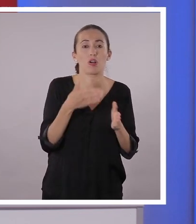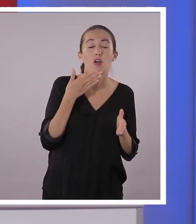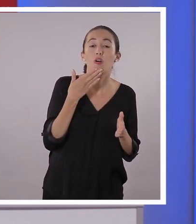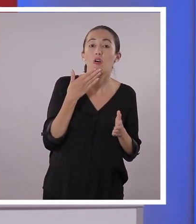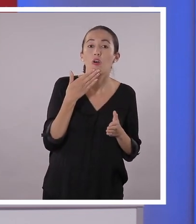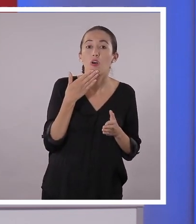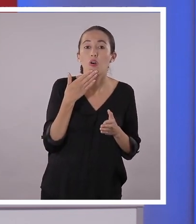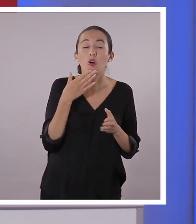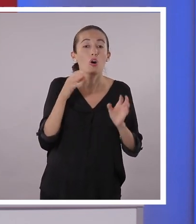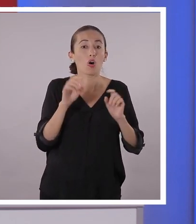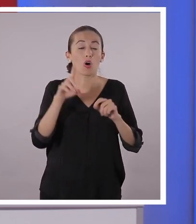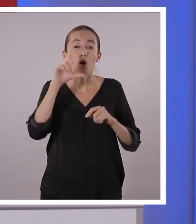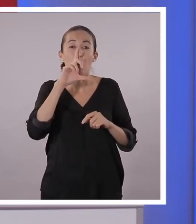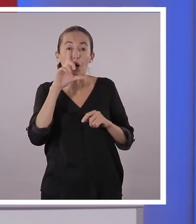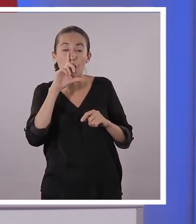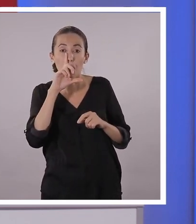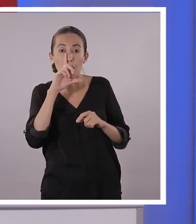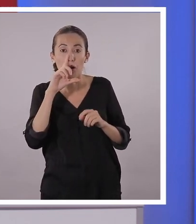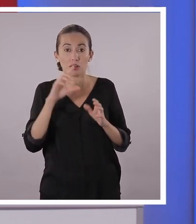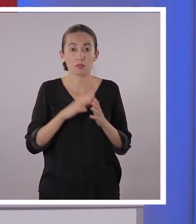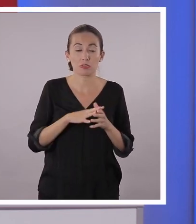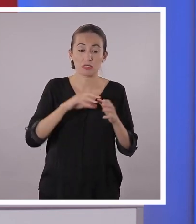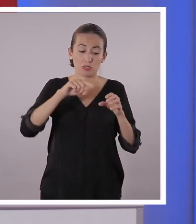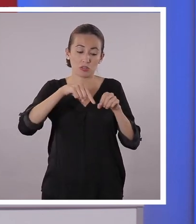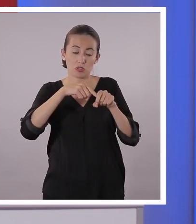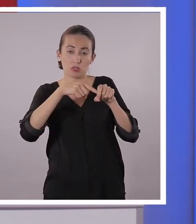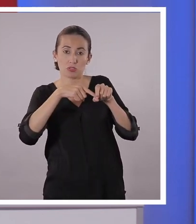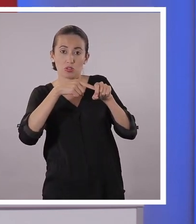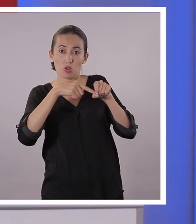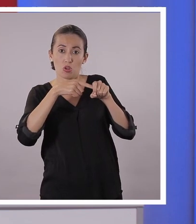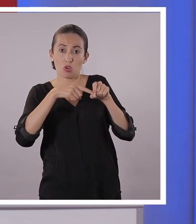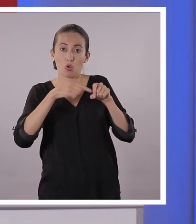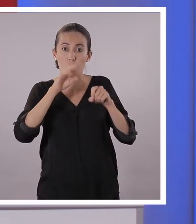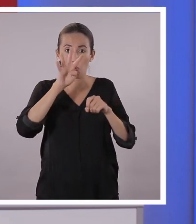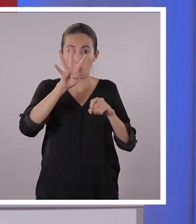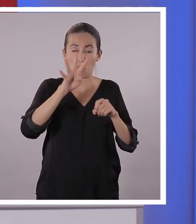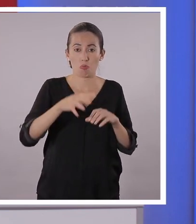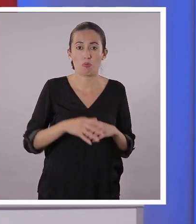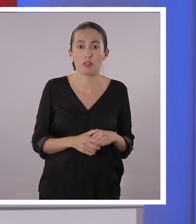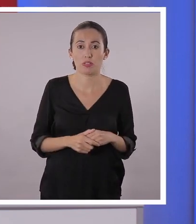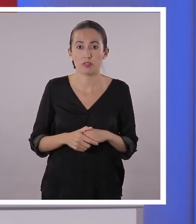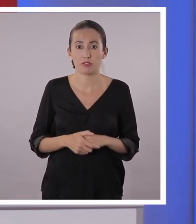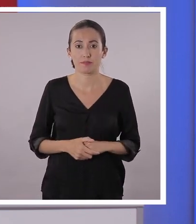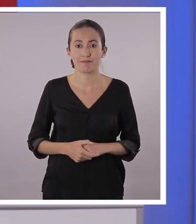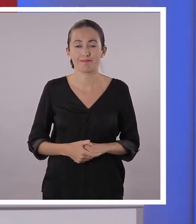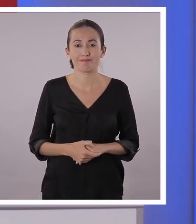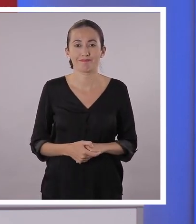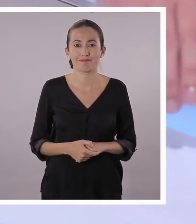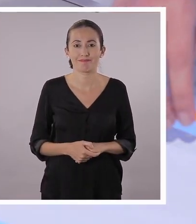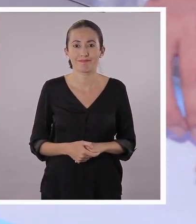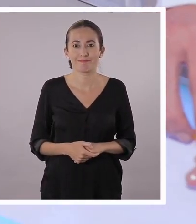más delgados o un lápiz para los rollitos más gruesos. Vamos a hacer cuatro de cada uno.